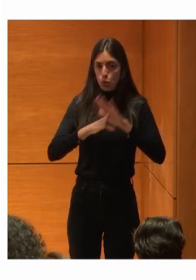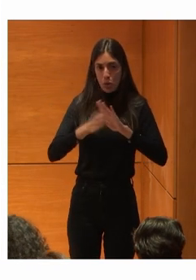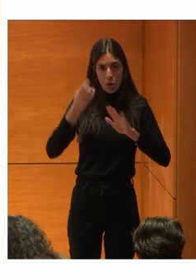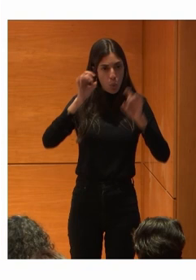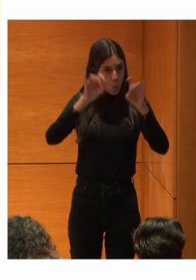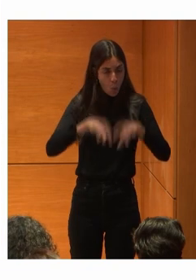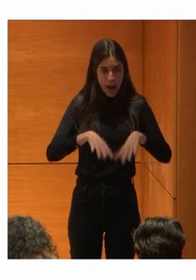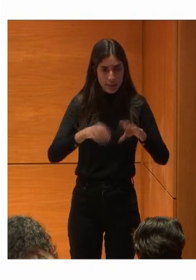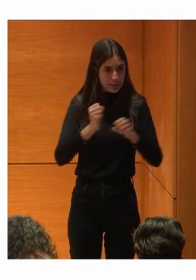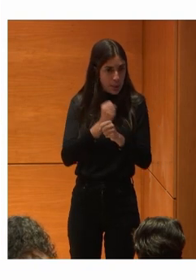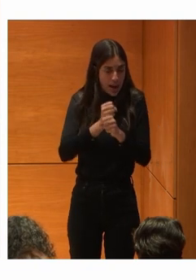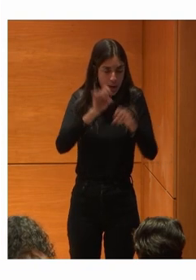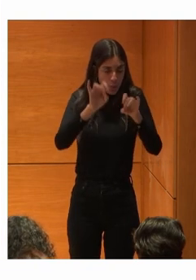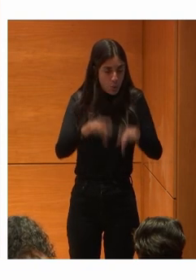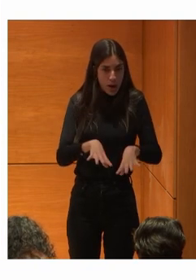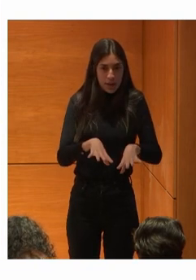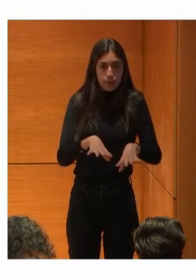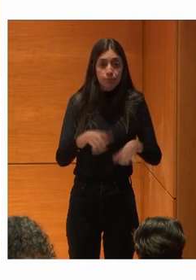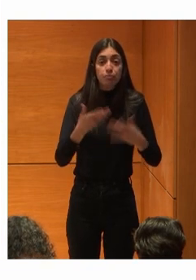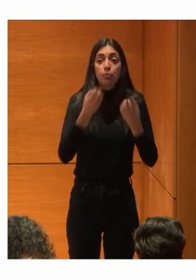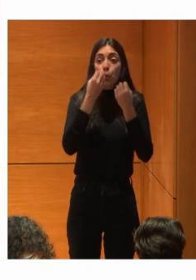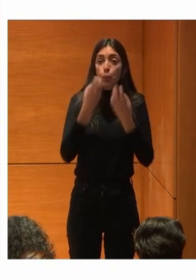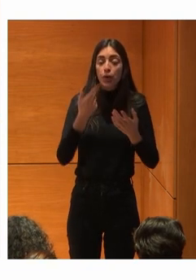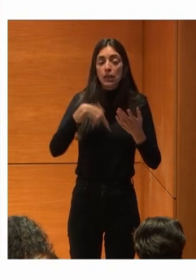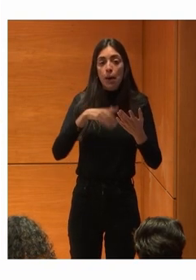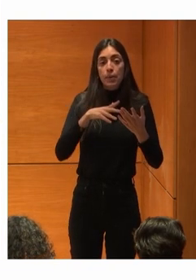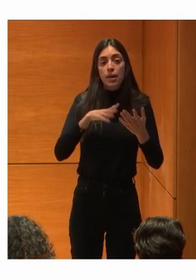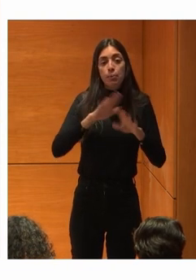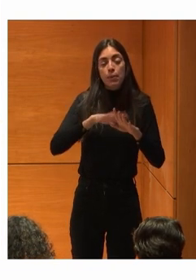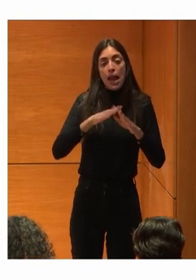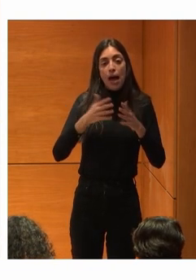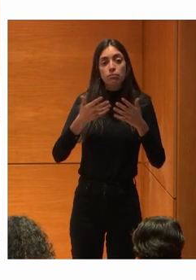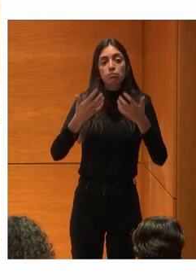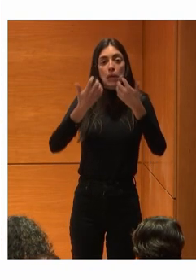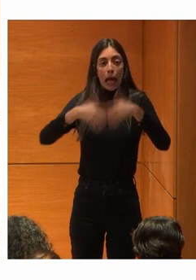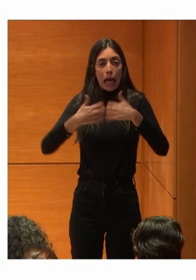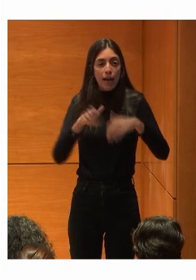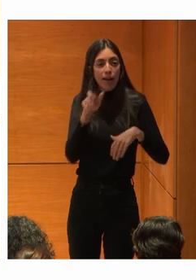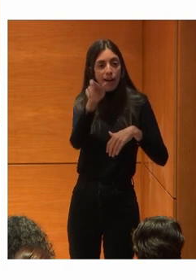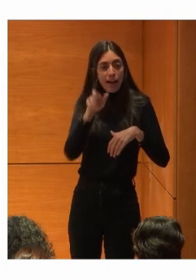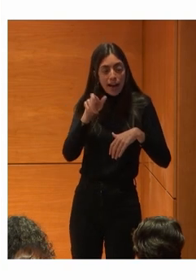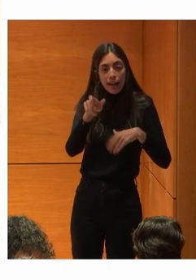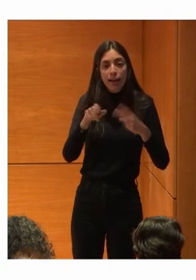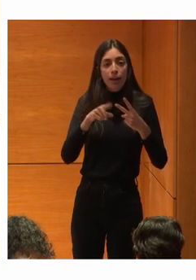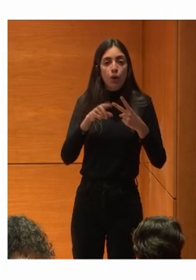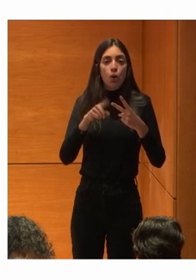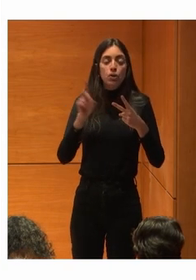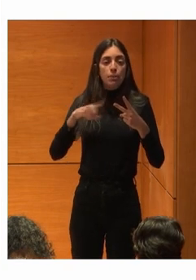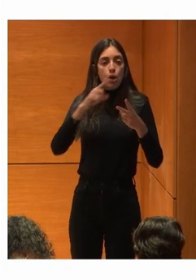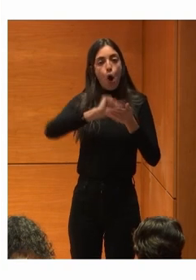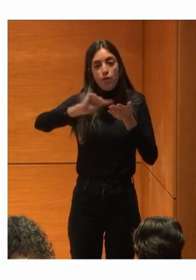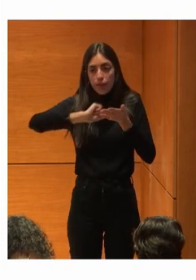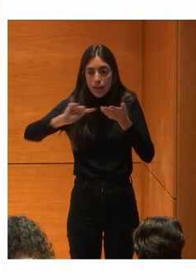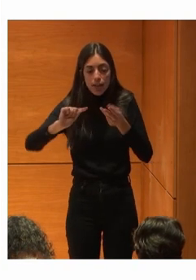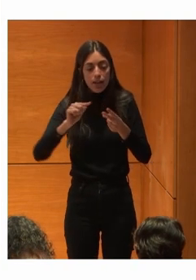línea Y bueno Lo estamos llevando también Al mundo de los cajeros Y oficinas Y todo Lo estamos